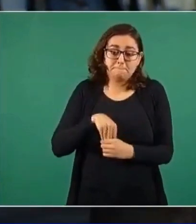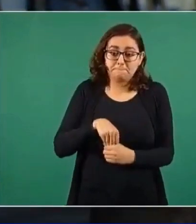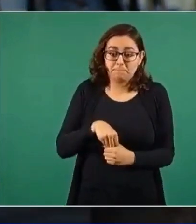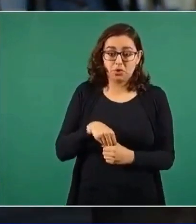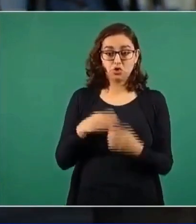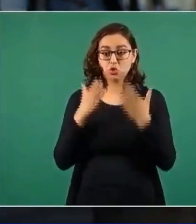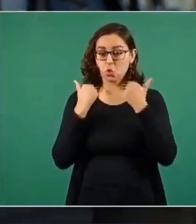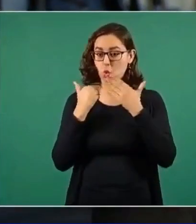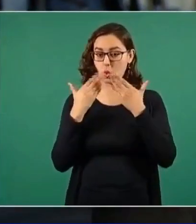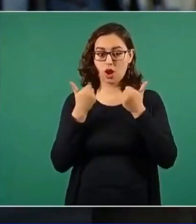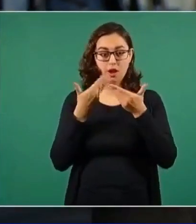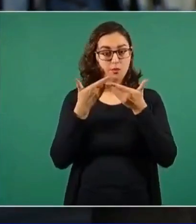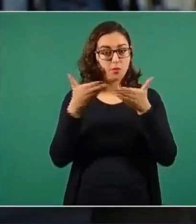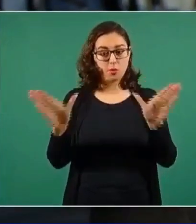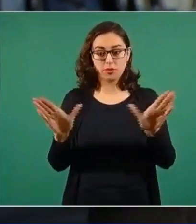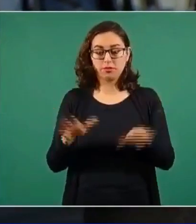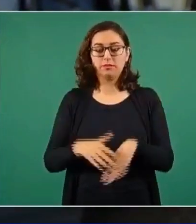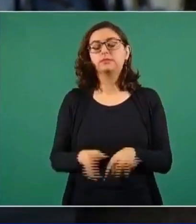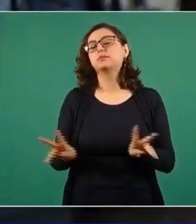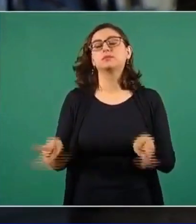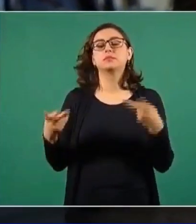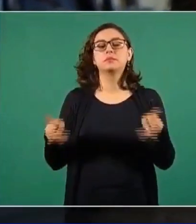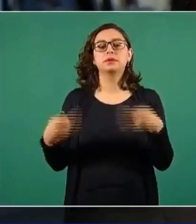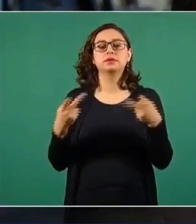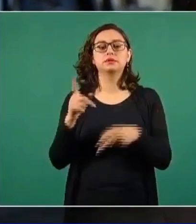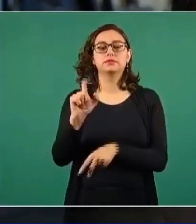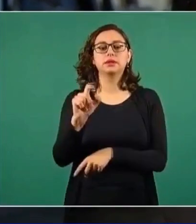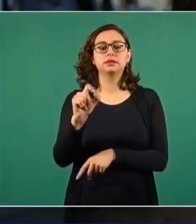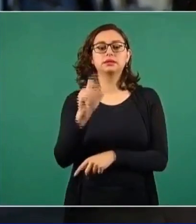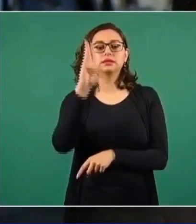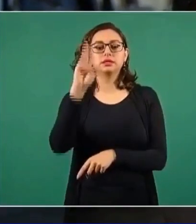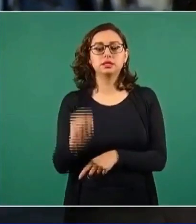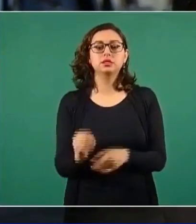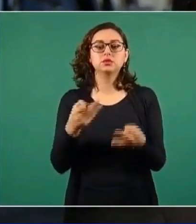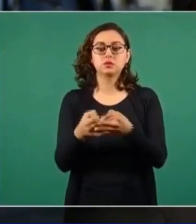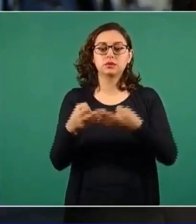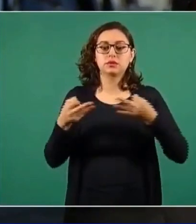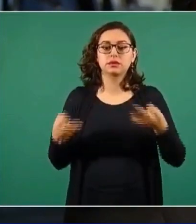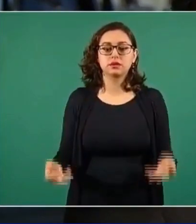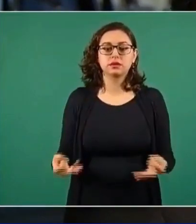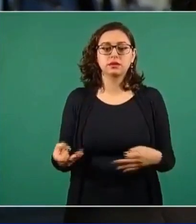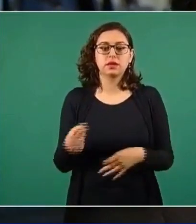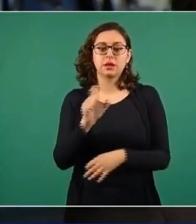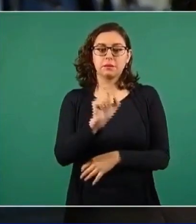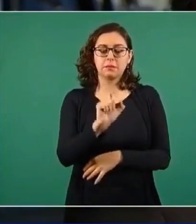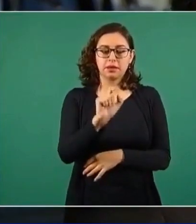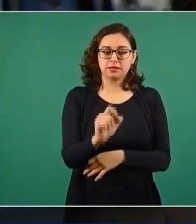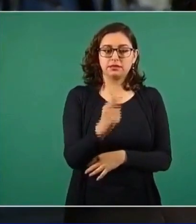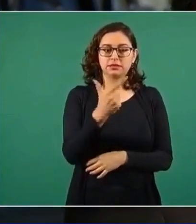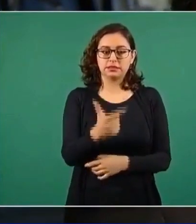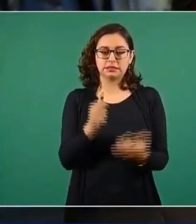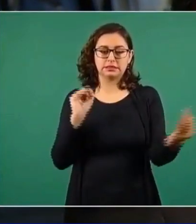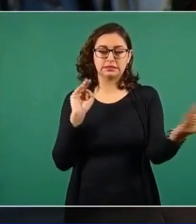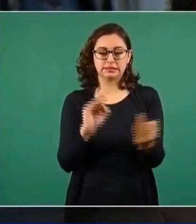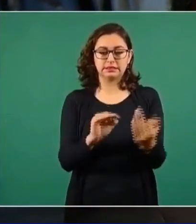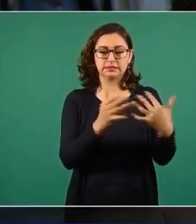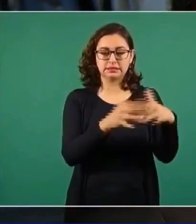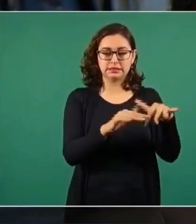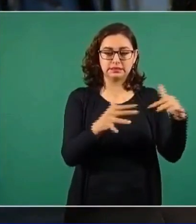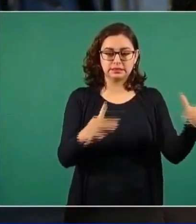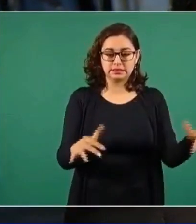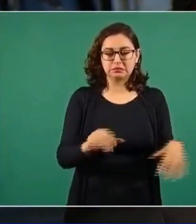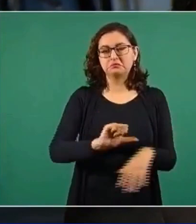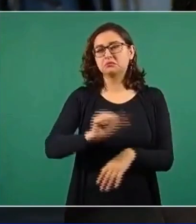subastar 29 predios, 27 de ellos en zona de playa y los otros en